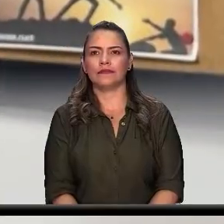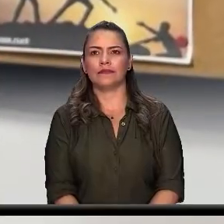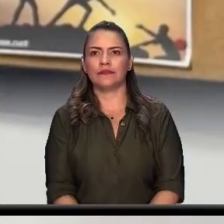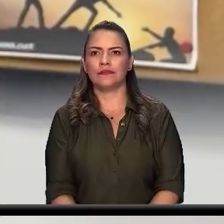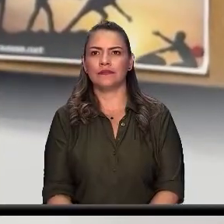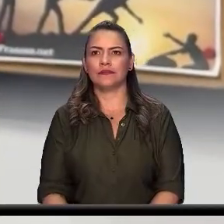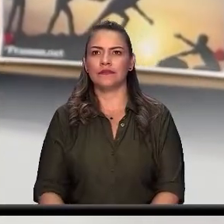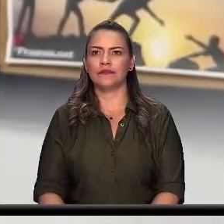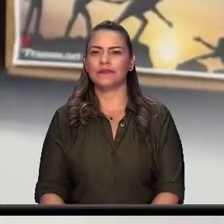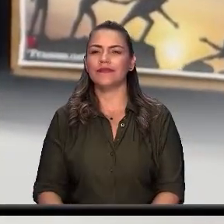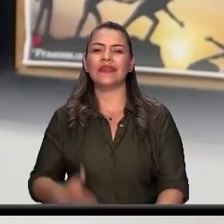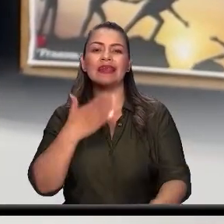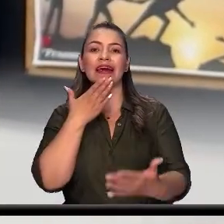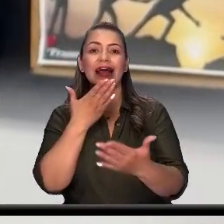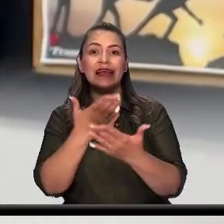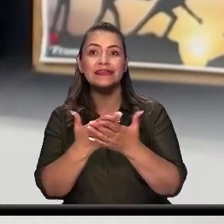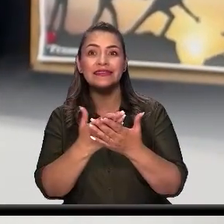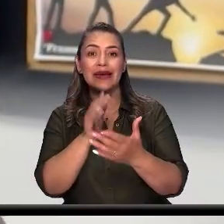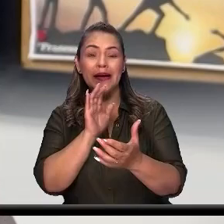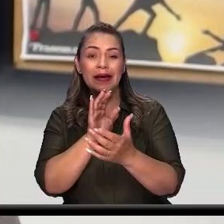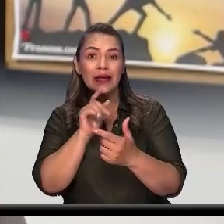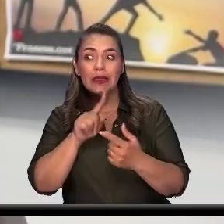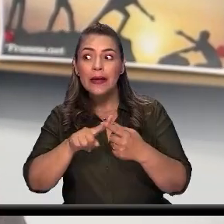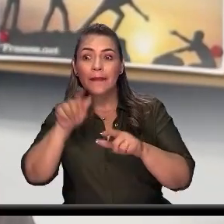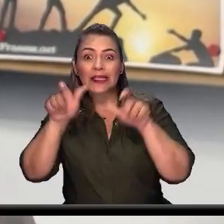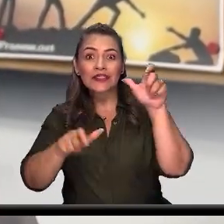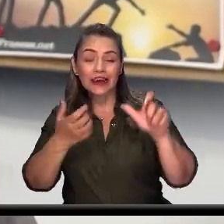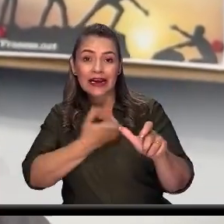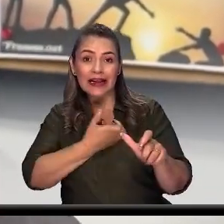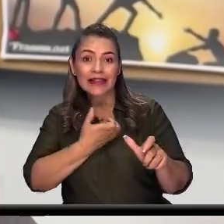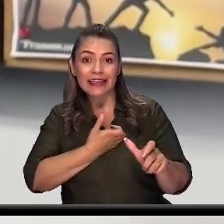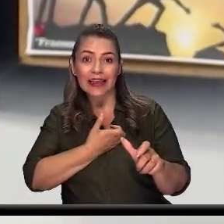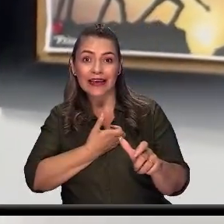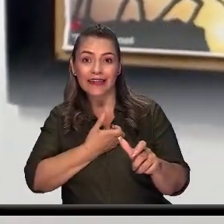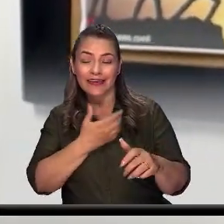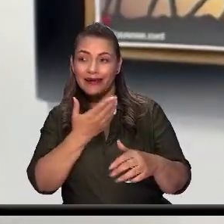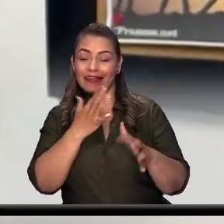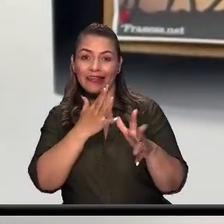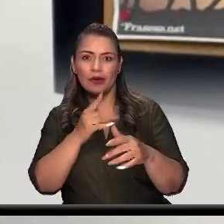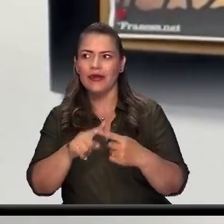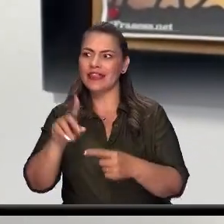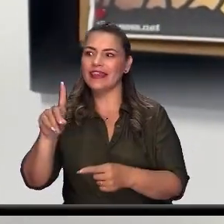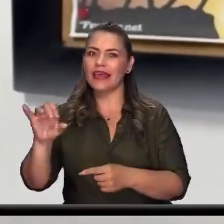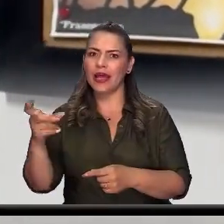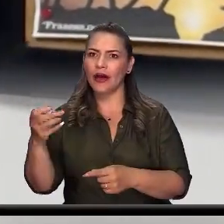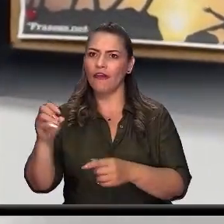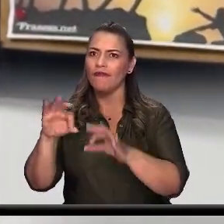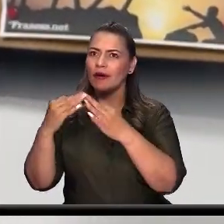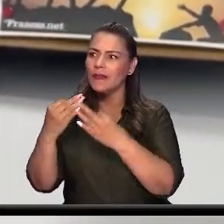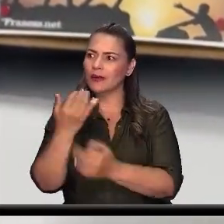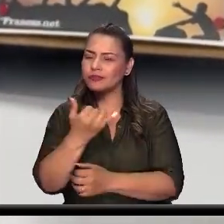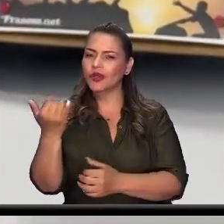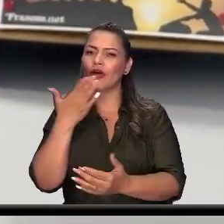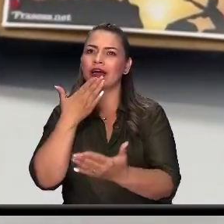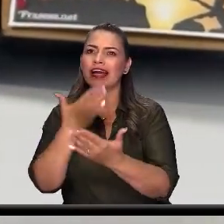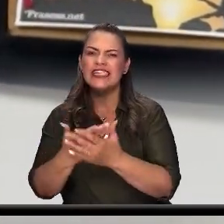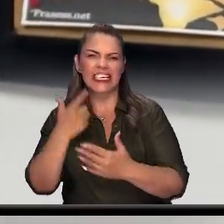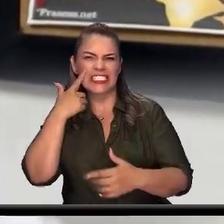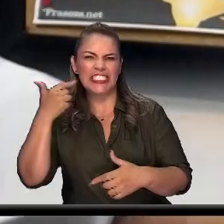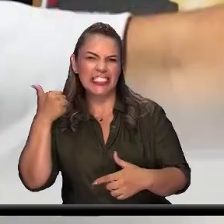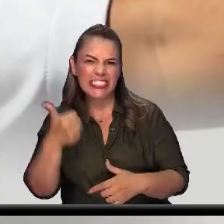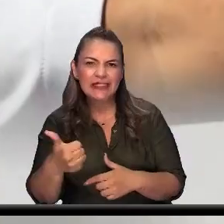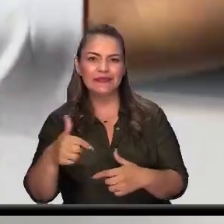Muchas gracias a mis amigos de la alcaldía de Itagüí, a don Diego, a toda su familia, a toda la familia de la alcaldía municipal que ching va a estar en Itagüí.